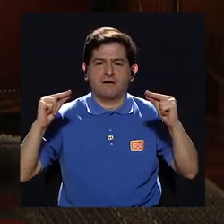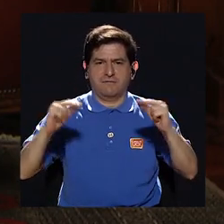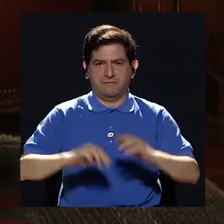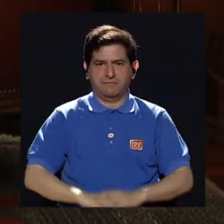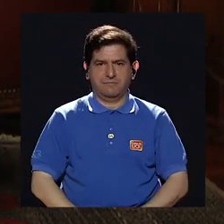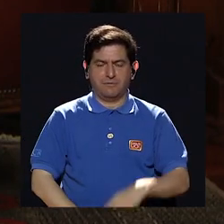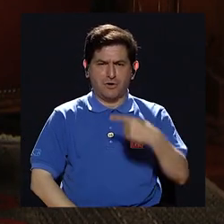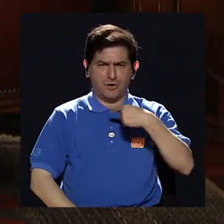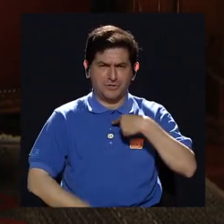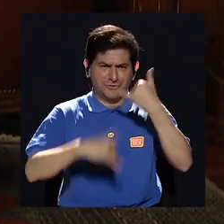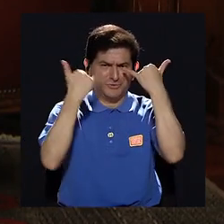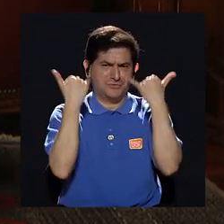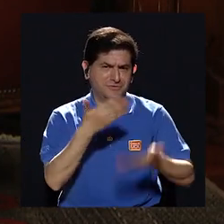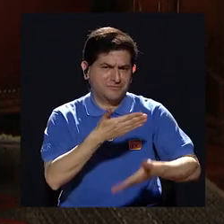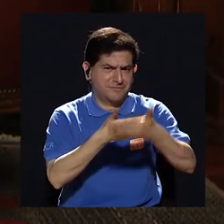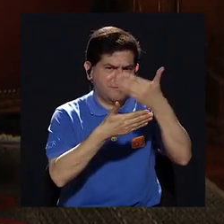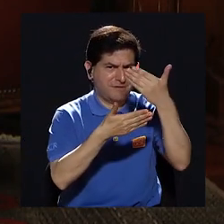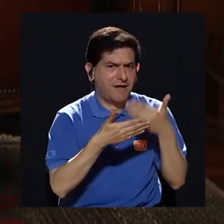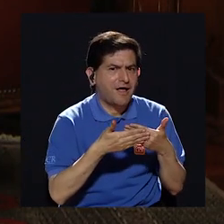que yo había